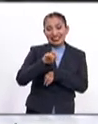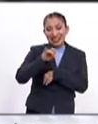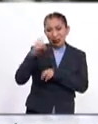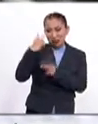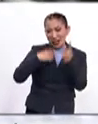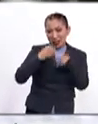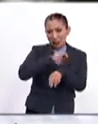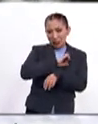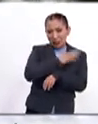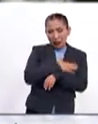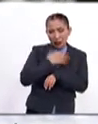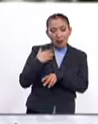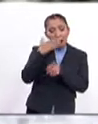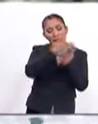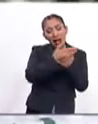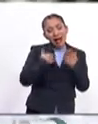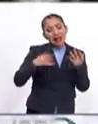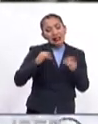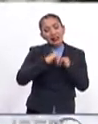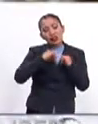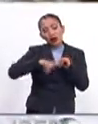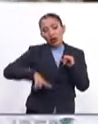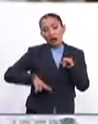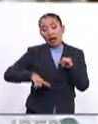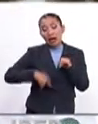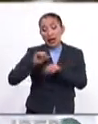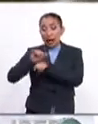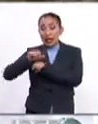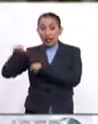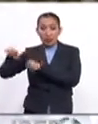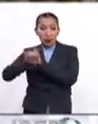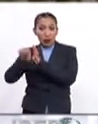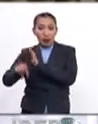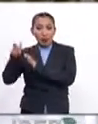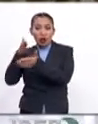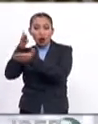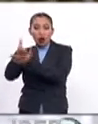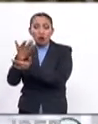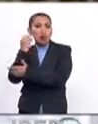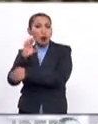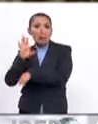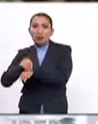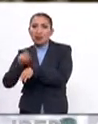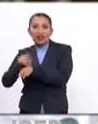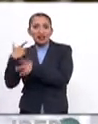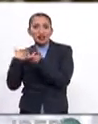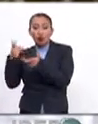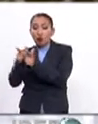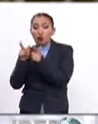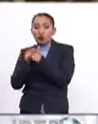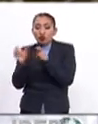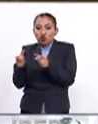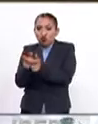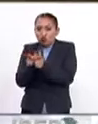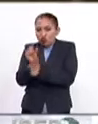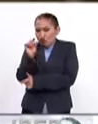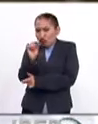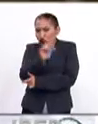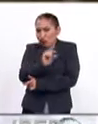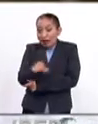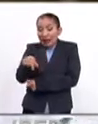españoles llegaban a través de instituciones gubernamentales, en Argentina su arribo era una acción ilegal que se daba en grupos reducidos.